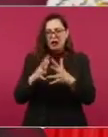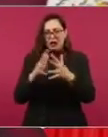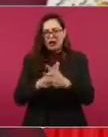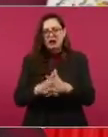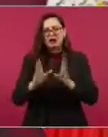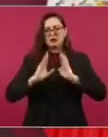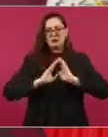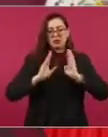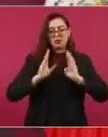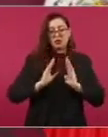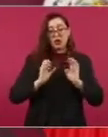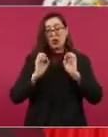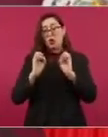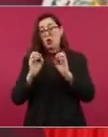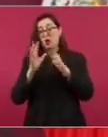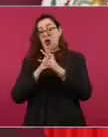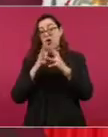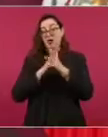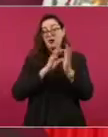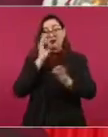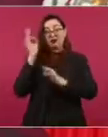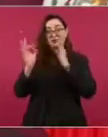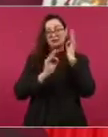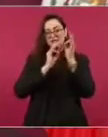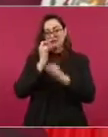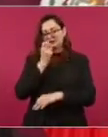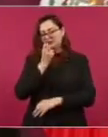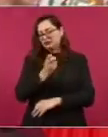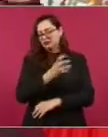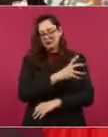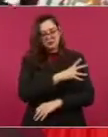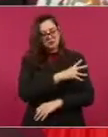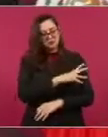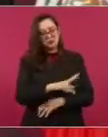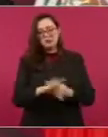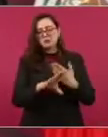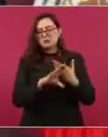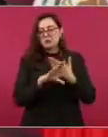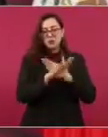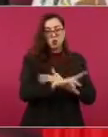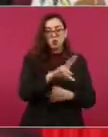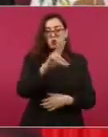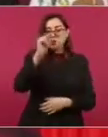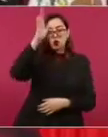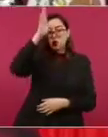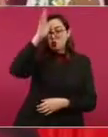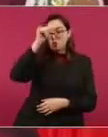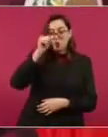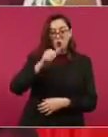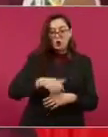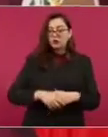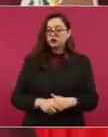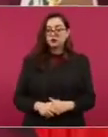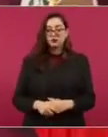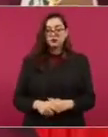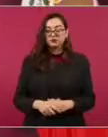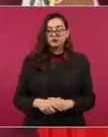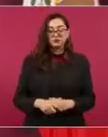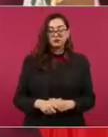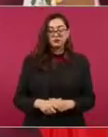o legales, entre comillas.